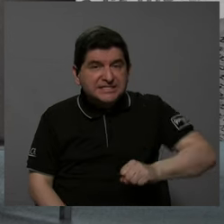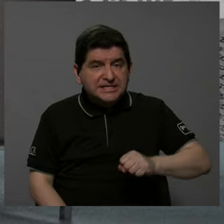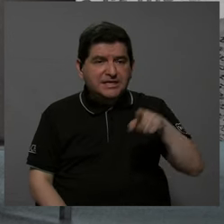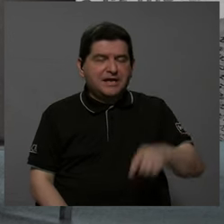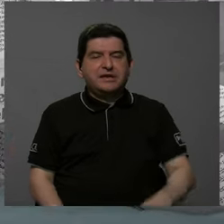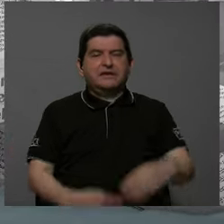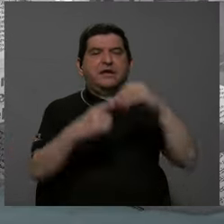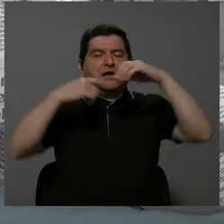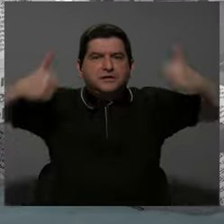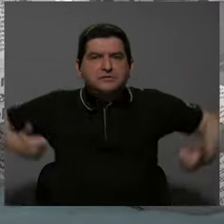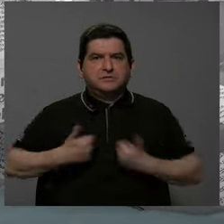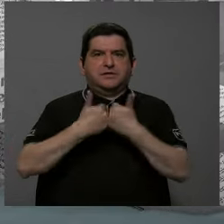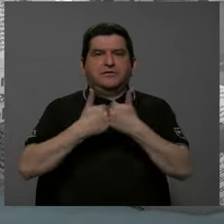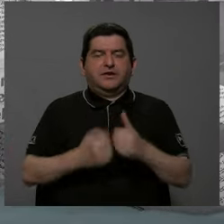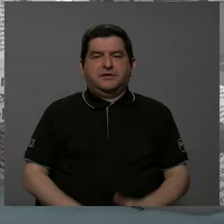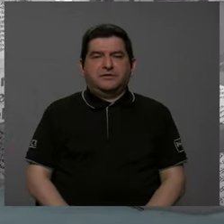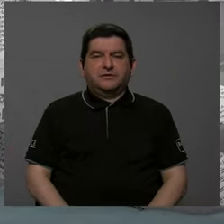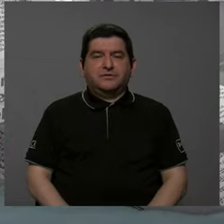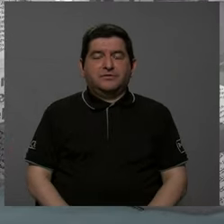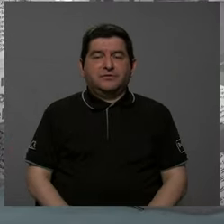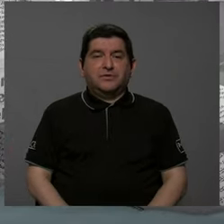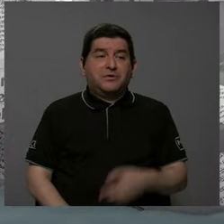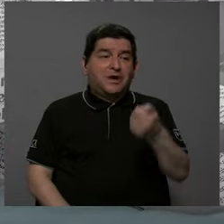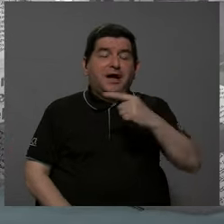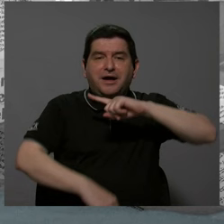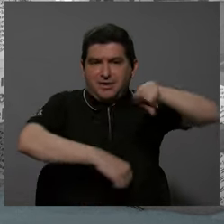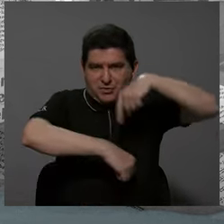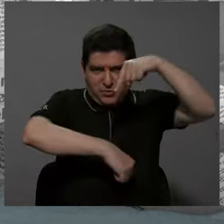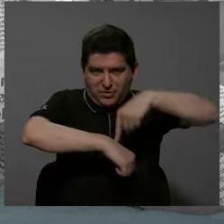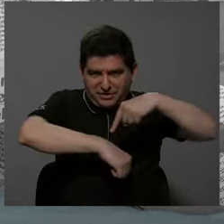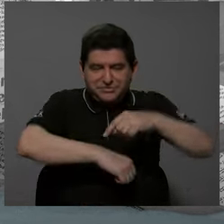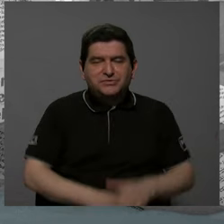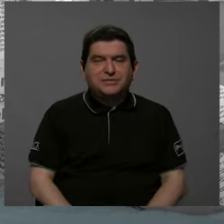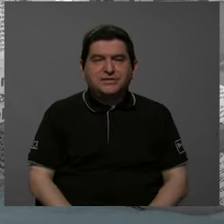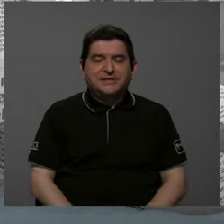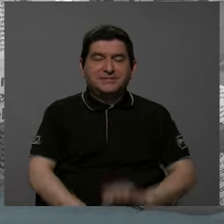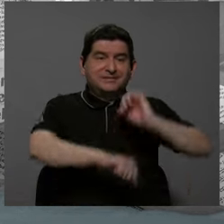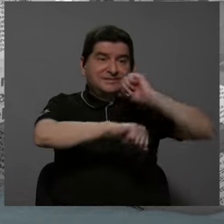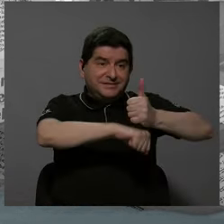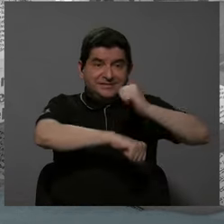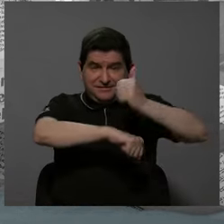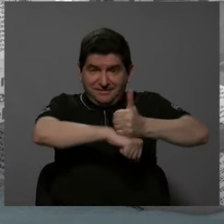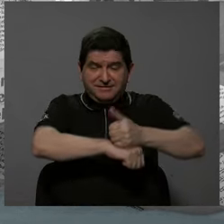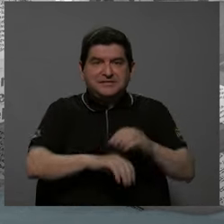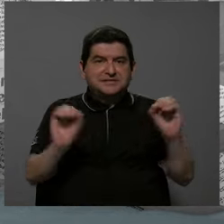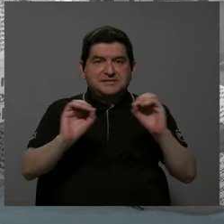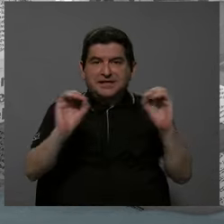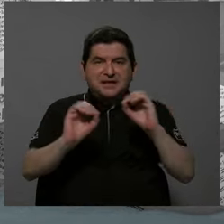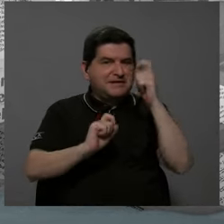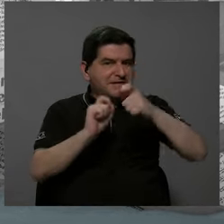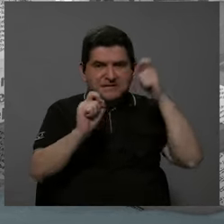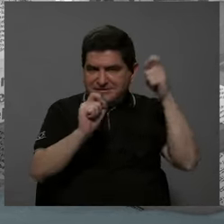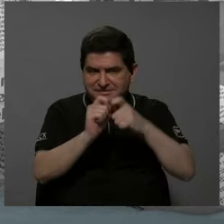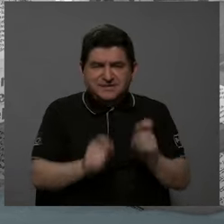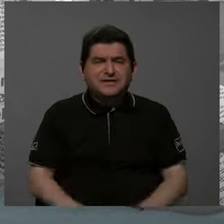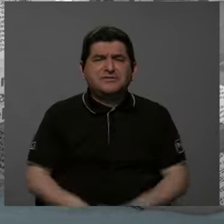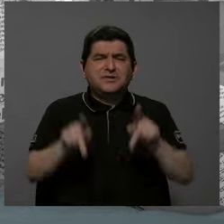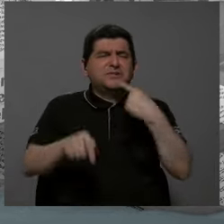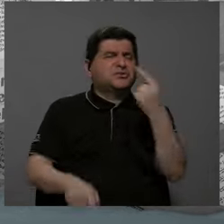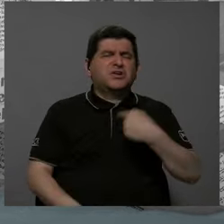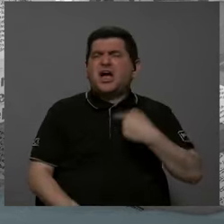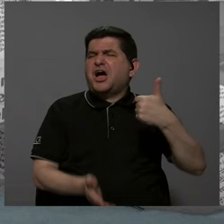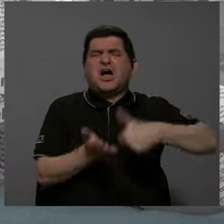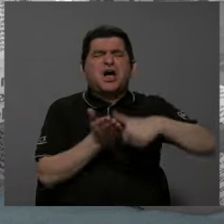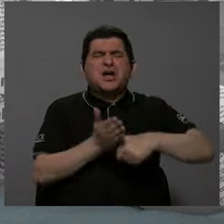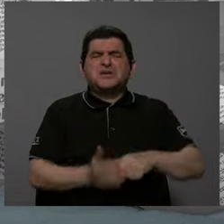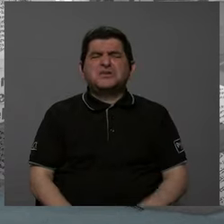principal reto. Todavía estamos a horas prácticamente de que esto se defina, no hay nada escrito. Hay mucha gente que dice, ay no, yo no voy a votar